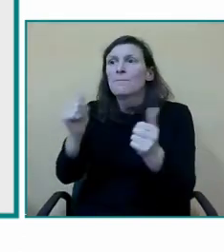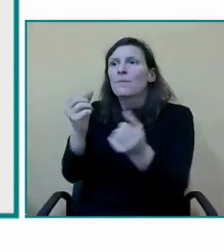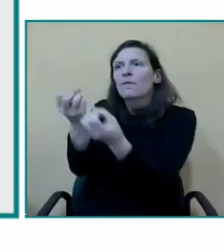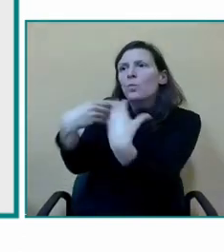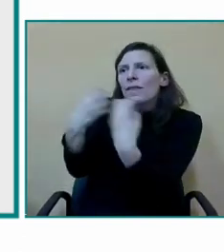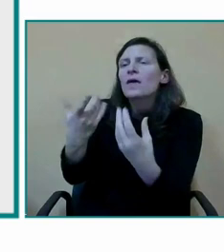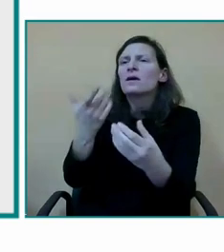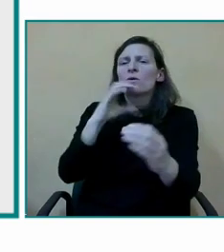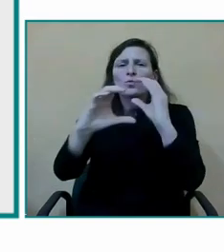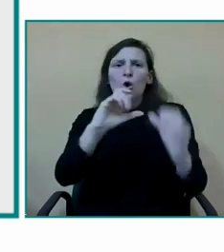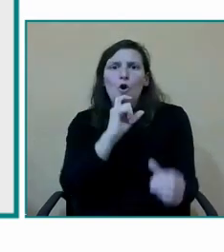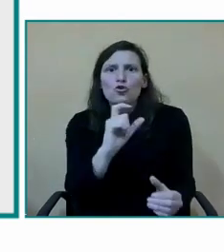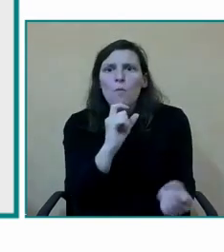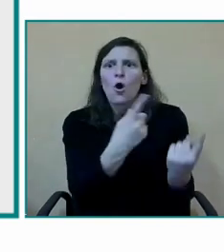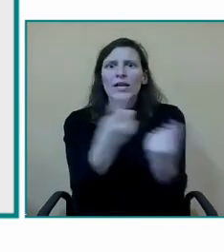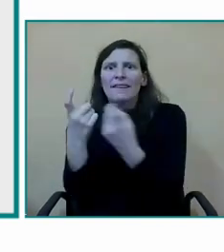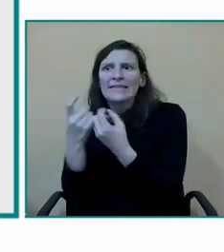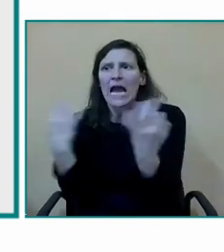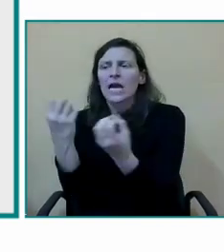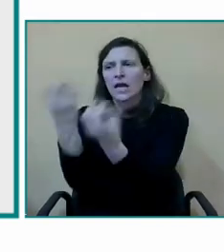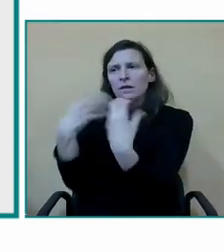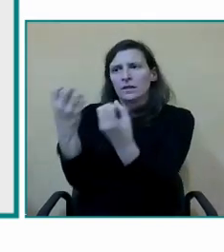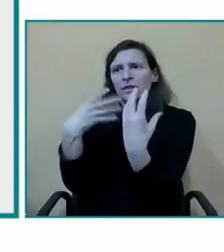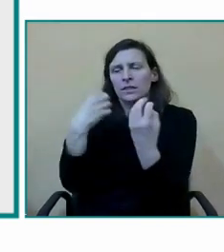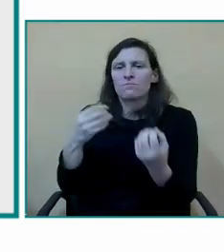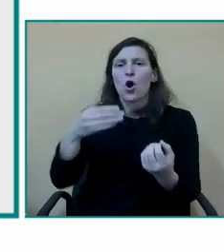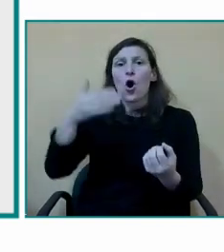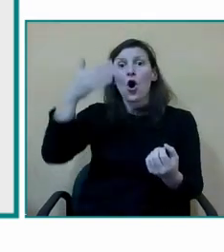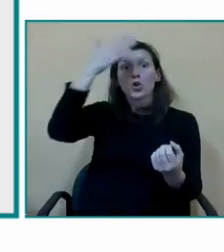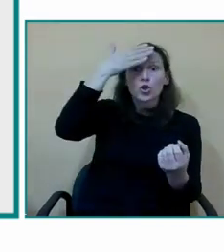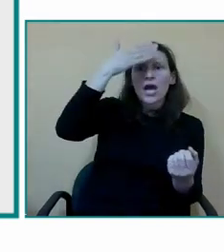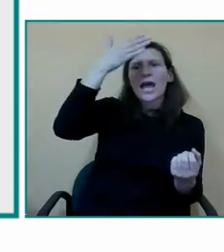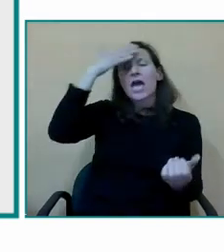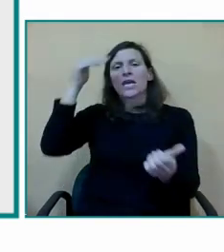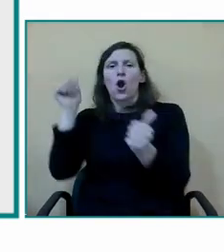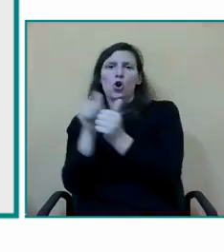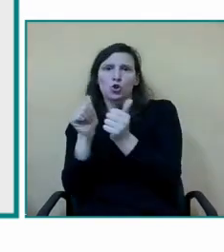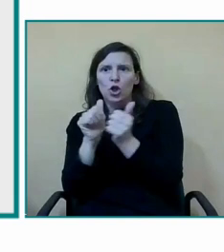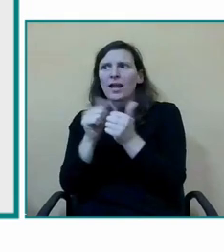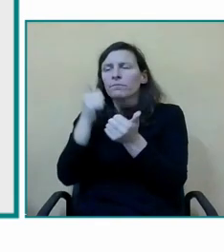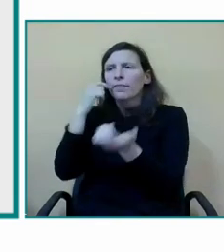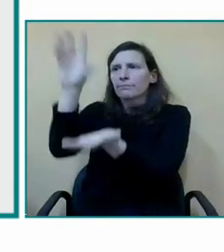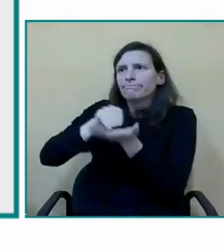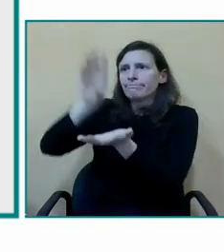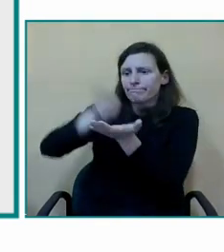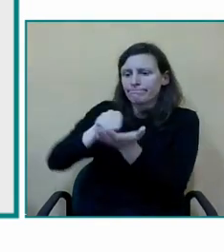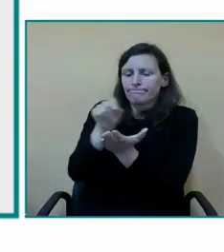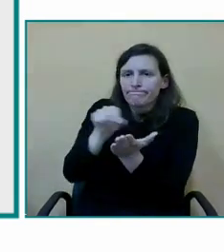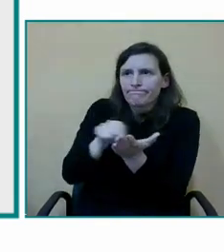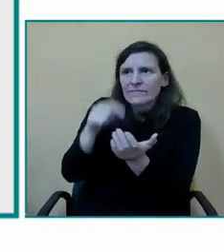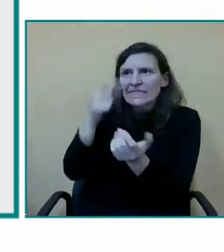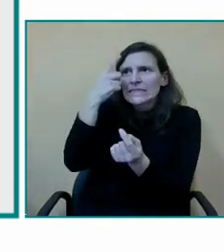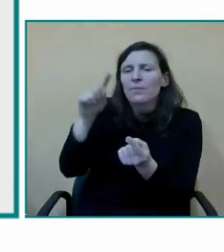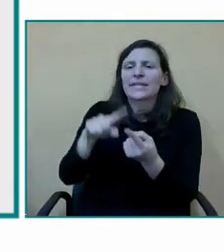tutora como la co-tutora van a tener esa información nos van a decir si tienen ayudas técnicas si ya están